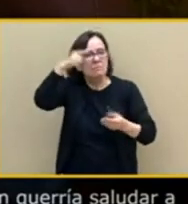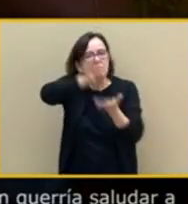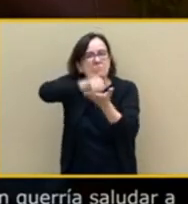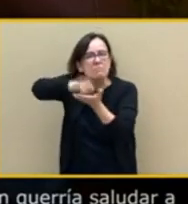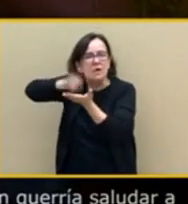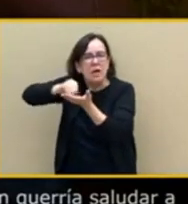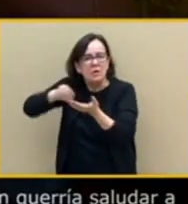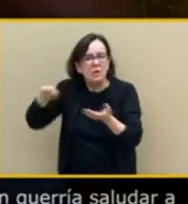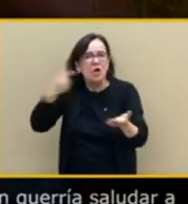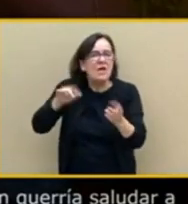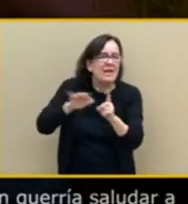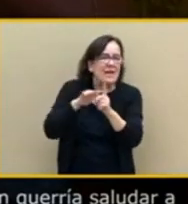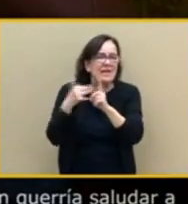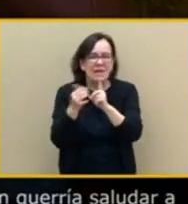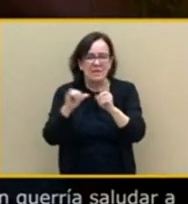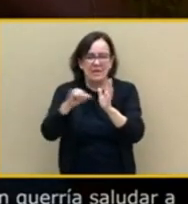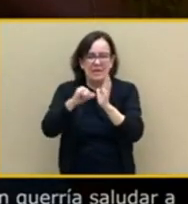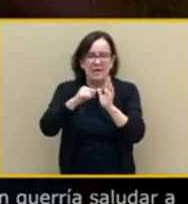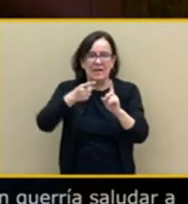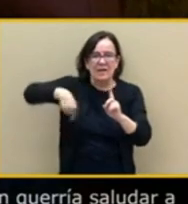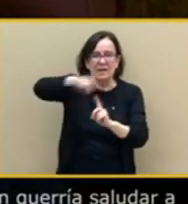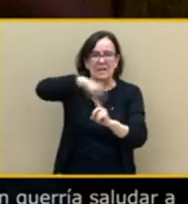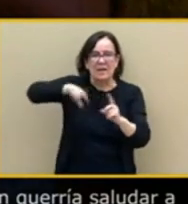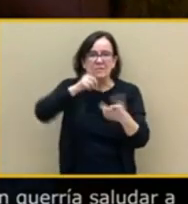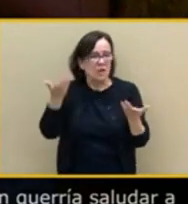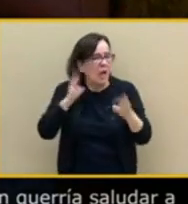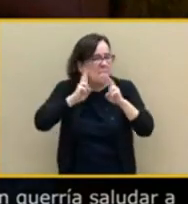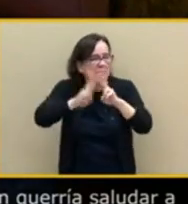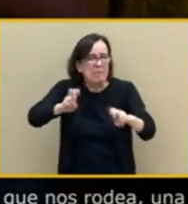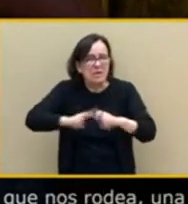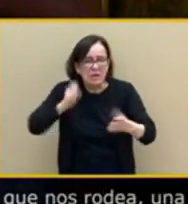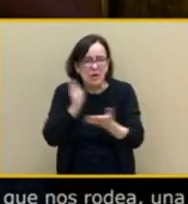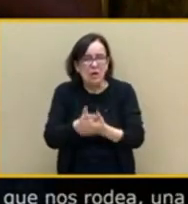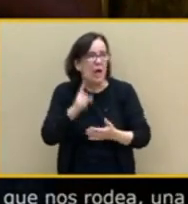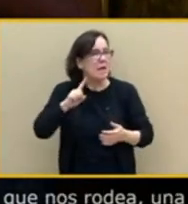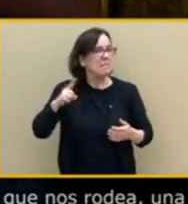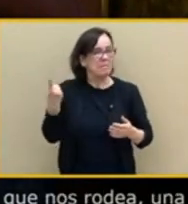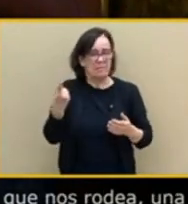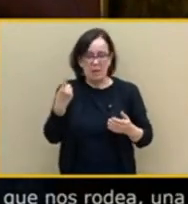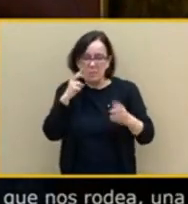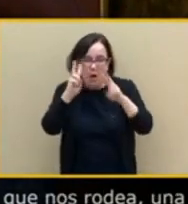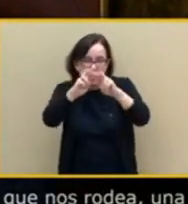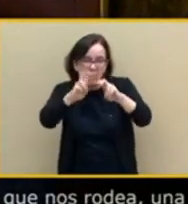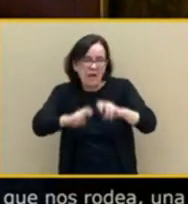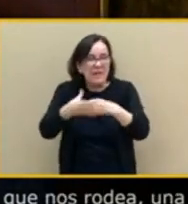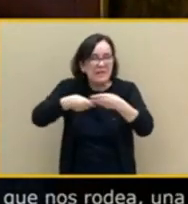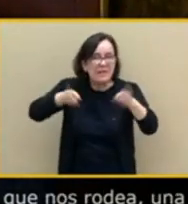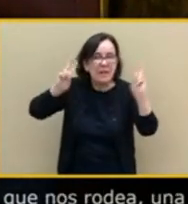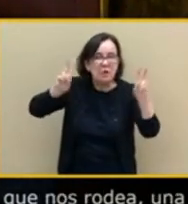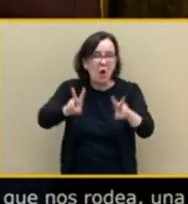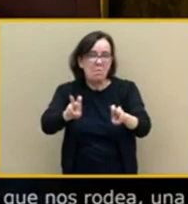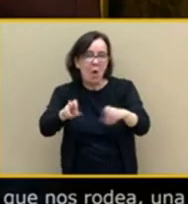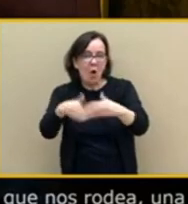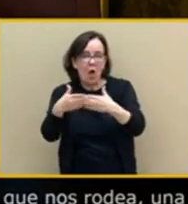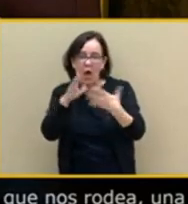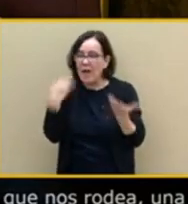llegado a más allá de lo que era ciudadano mi abuela me decía que de joven pirómano y de mayor bombero pues yo creo que